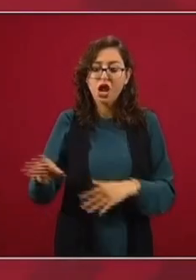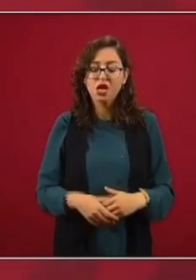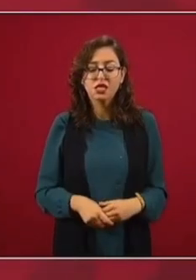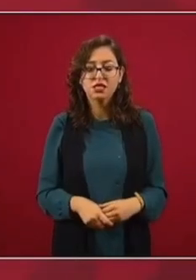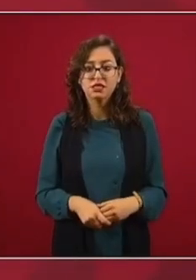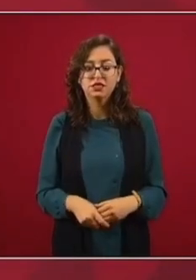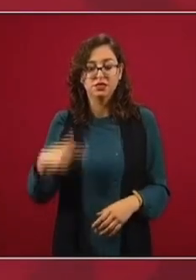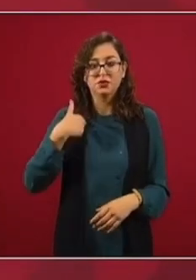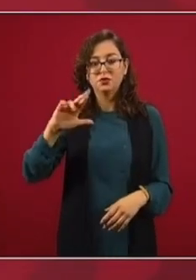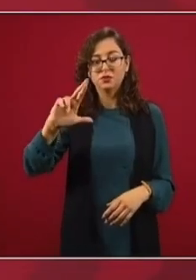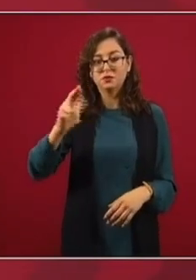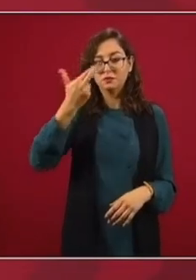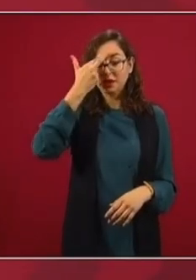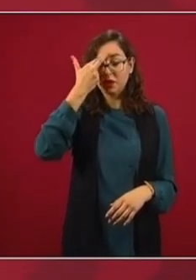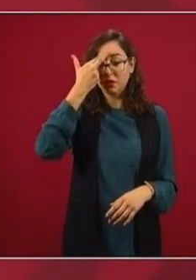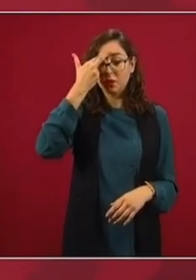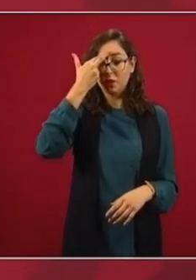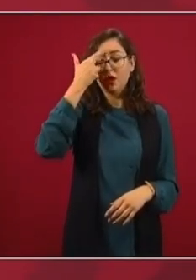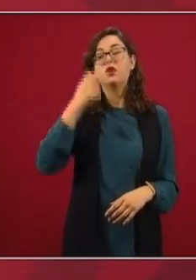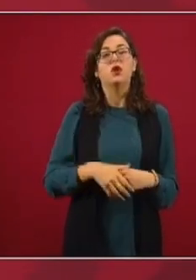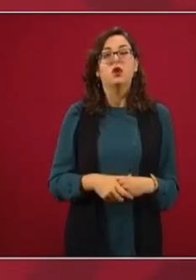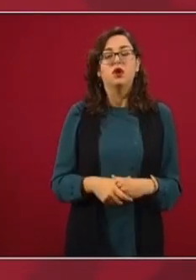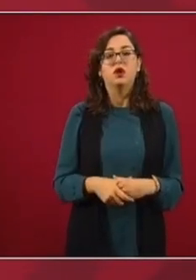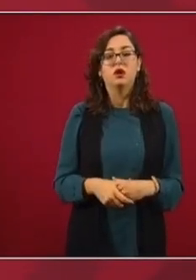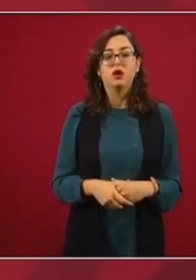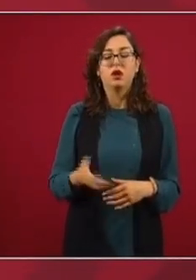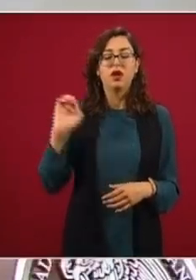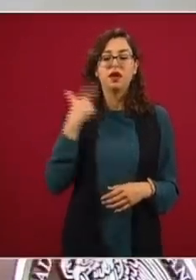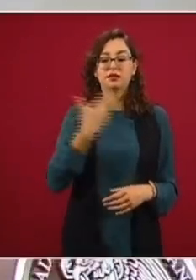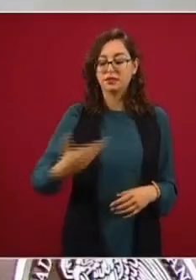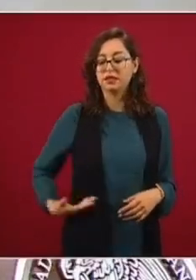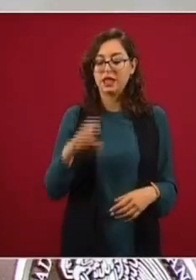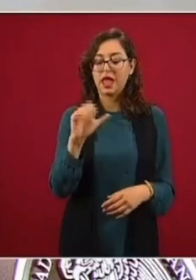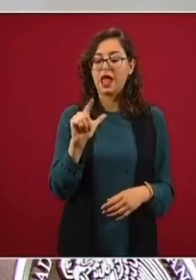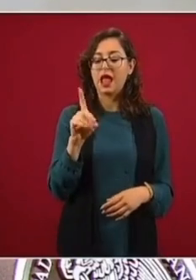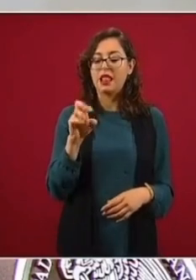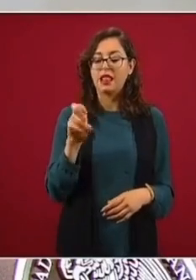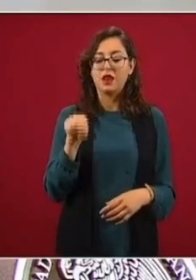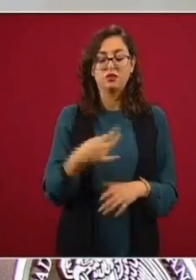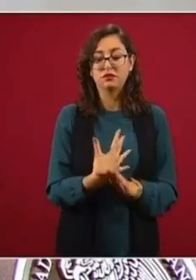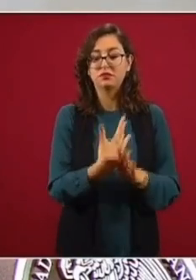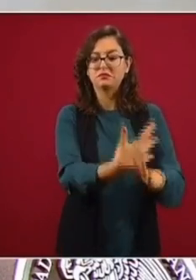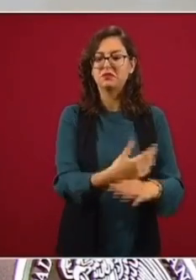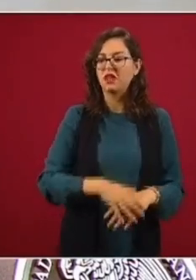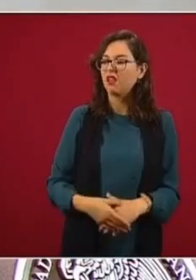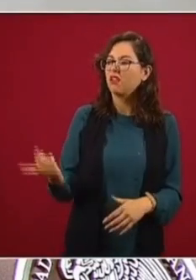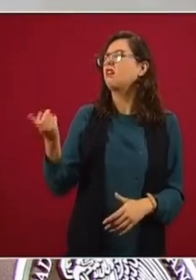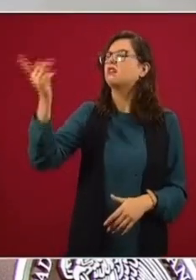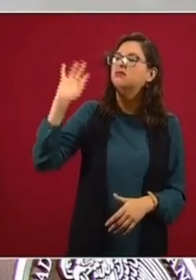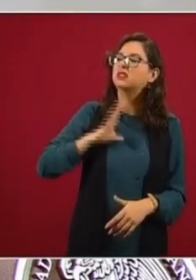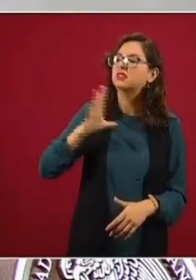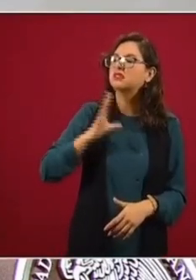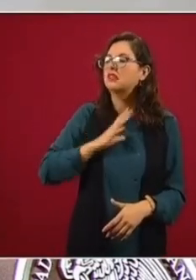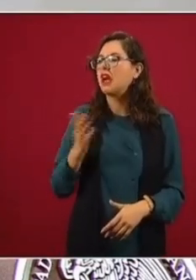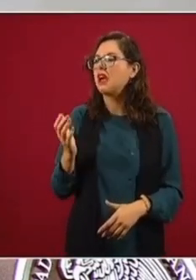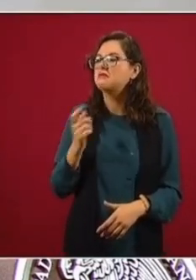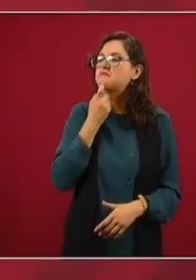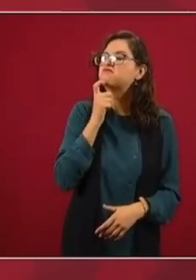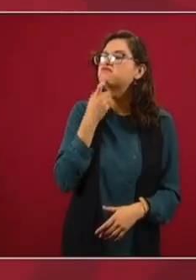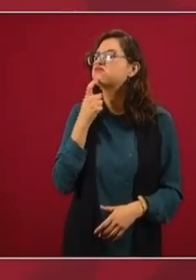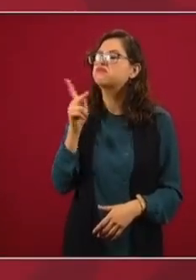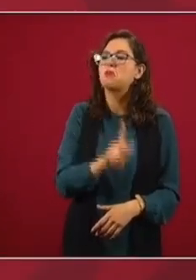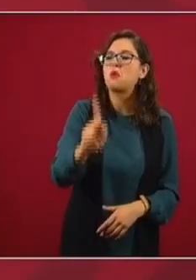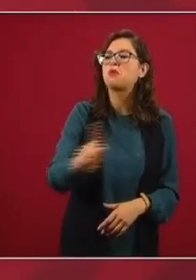de Estados Unidos, yo recuerdo que, entonces, decía, este, Cáderón, ahí anda, este, López Obrador, visitando a los pueblos,